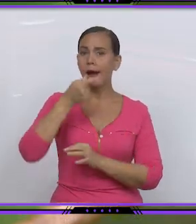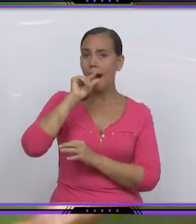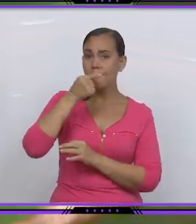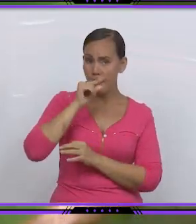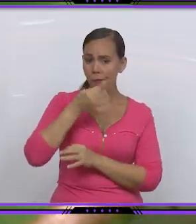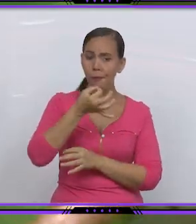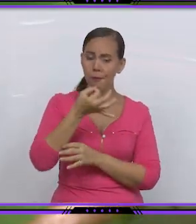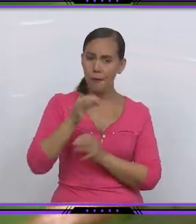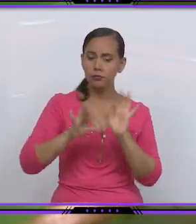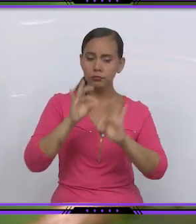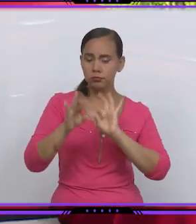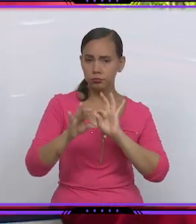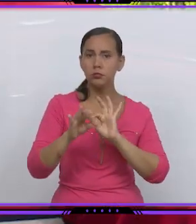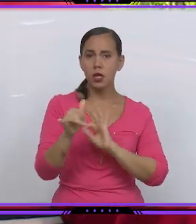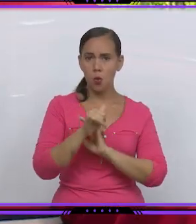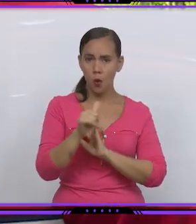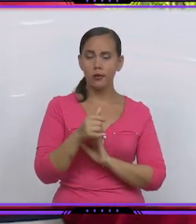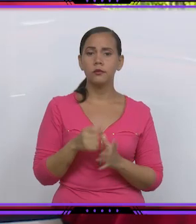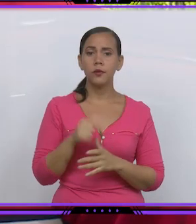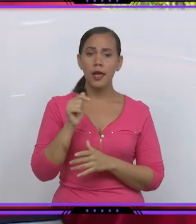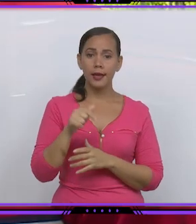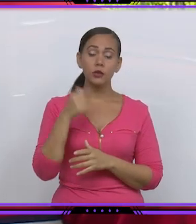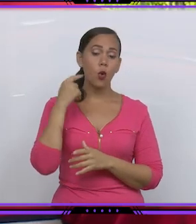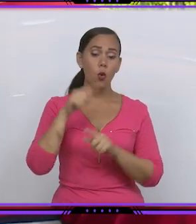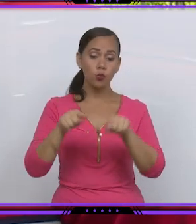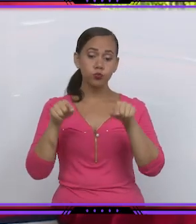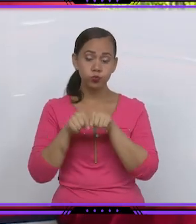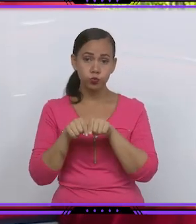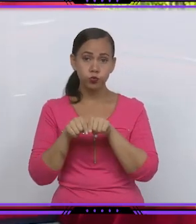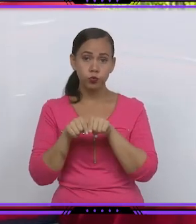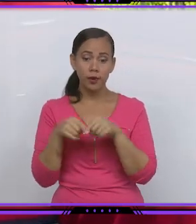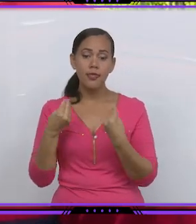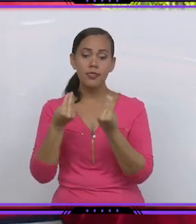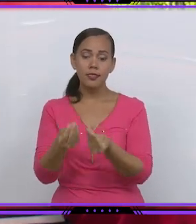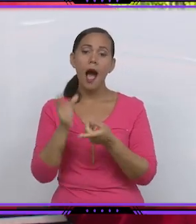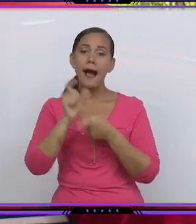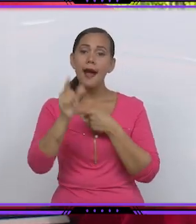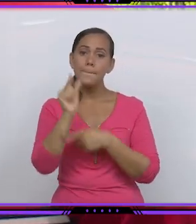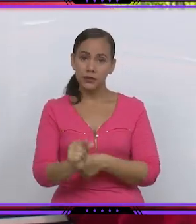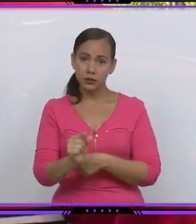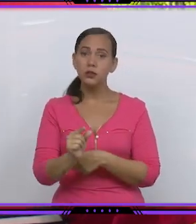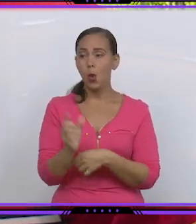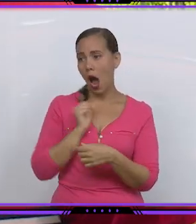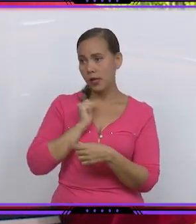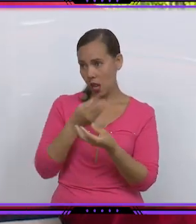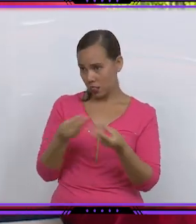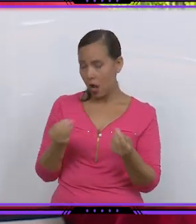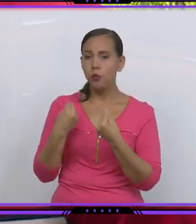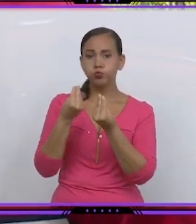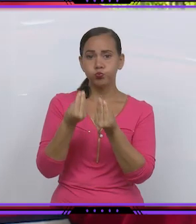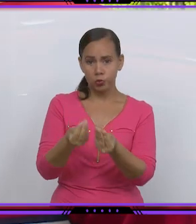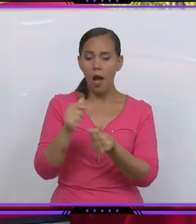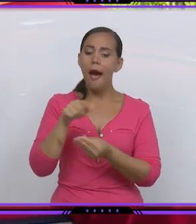hectáreas más y vamos a seguir fomentando el café en estos usufructarios y en las fincas agroforestales nuestras que están enclavadas en el Valle de